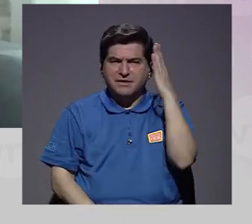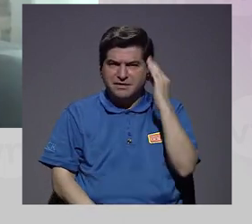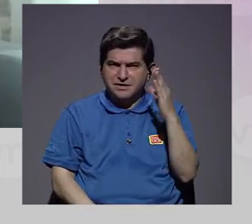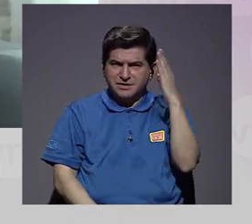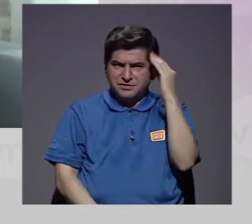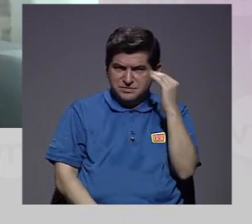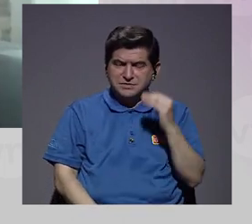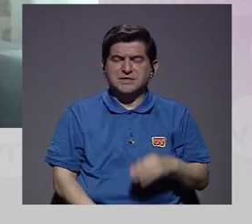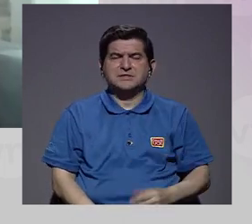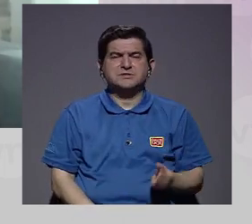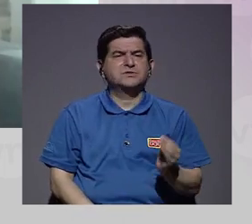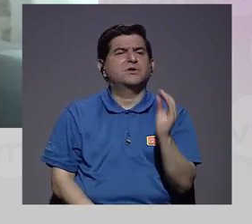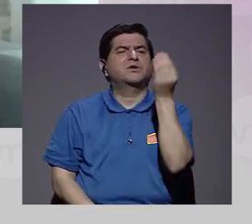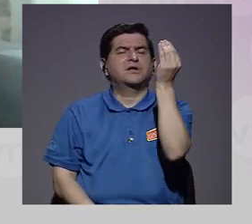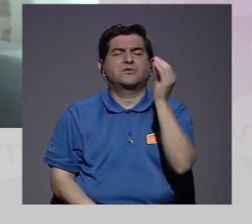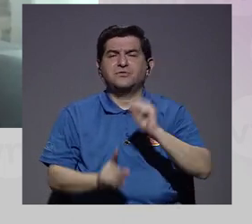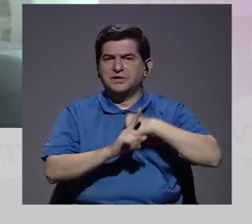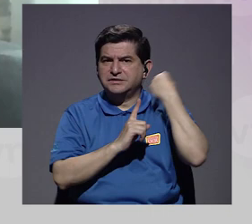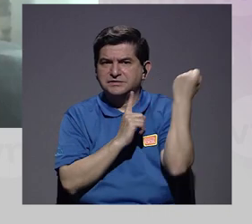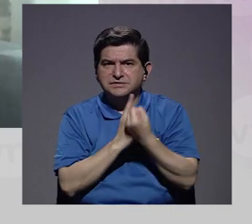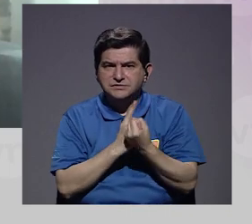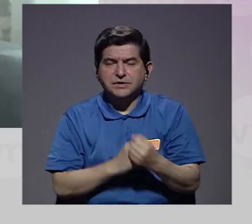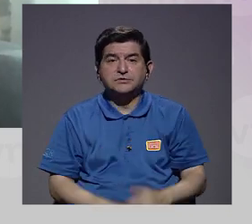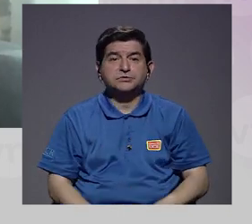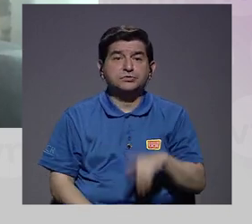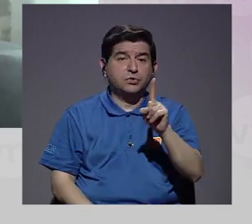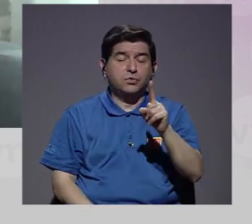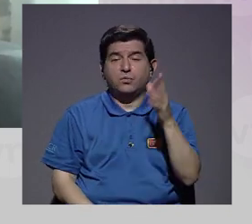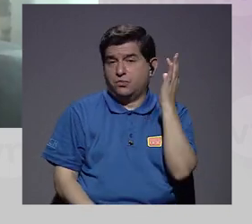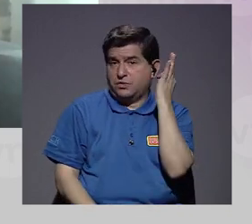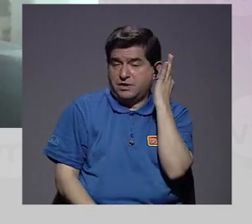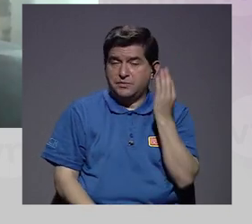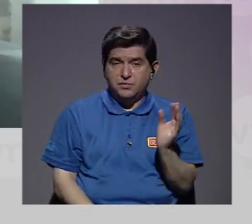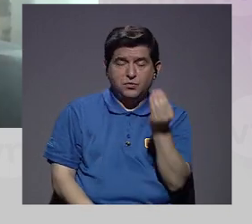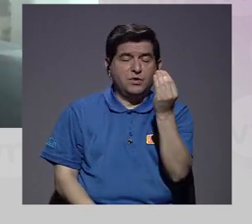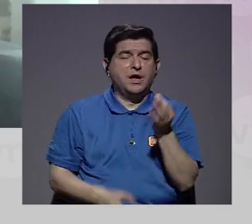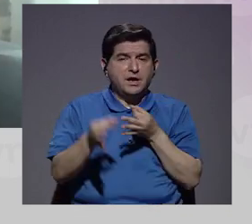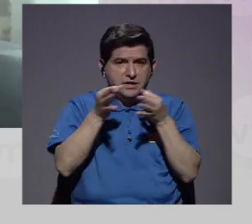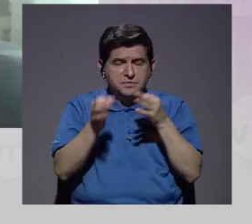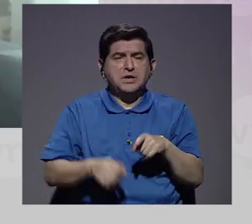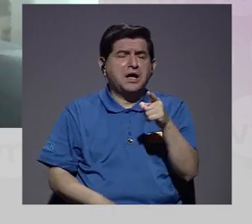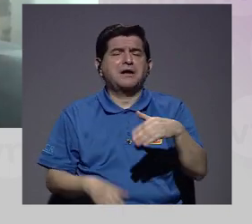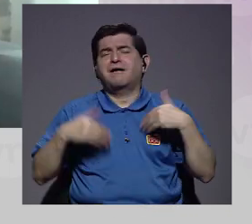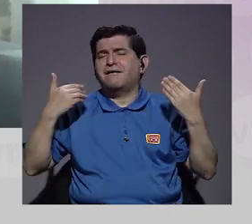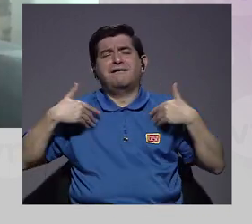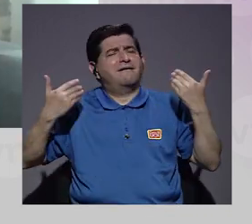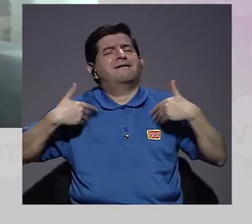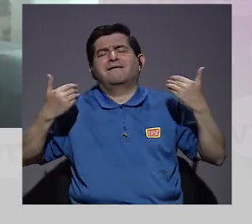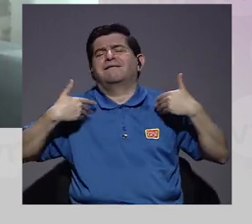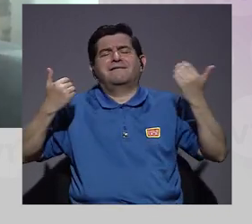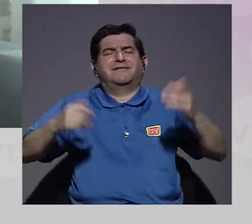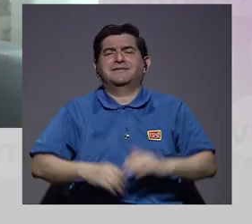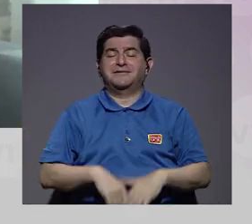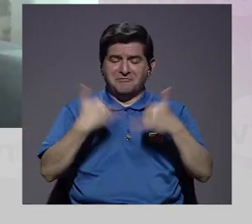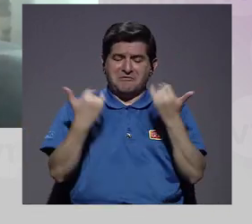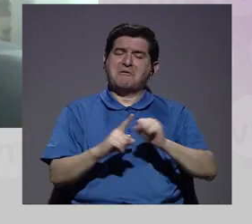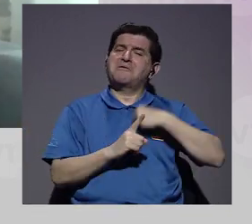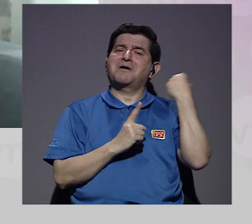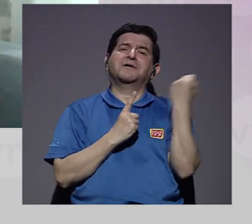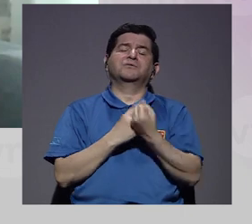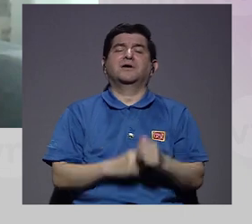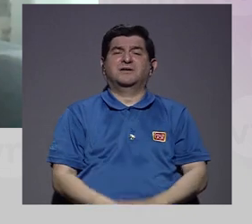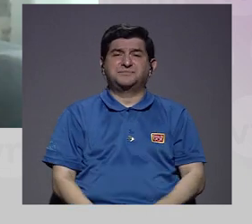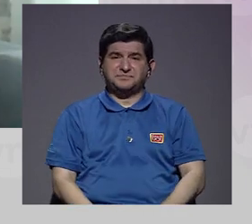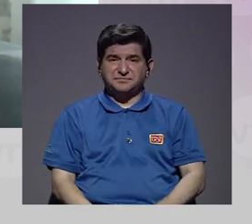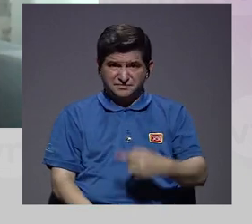estarían viviendo las personas adolescentes esto, una de las chicas nos contaba que ella está muy contenta, ¿verdad? Con